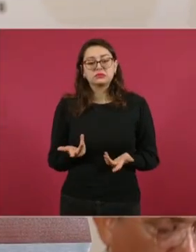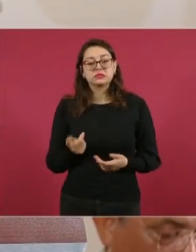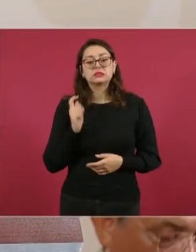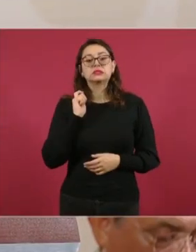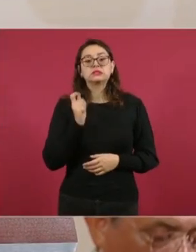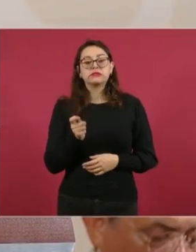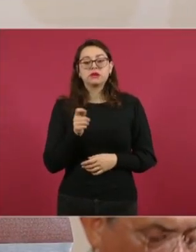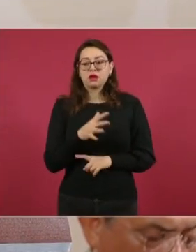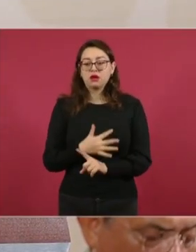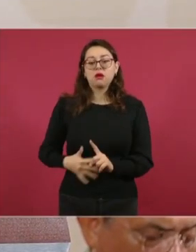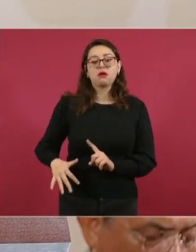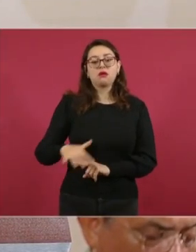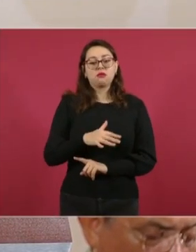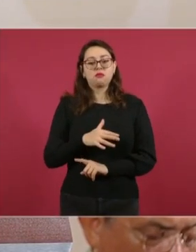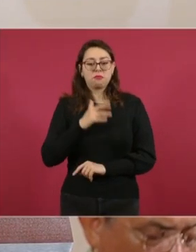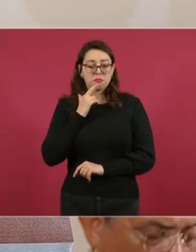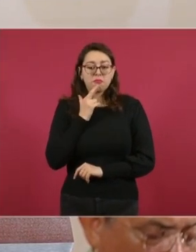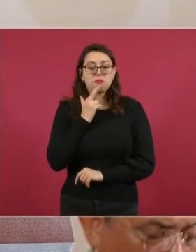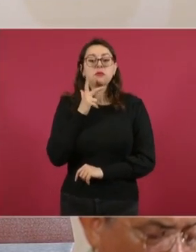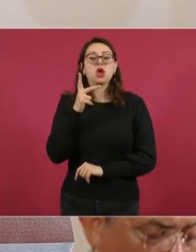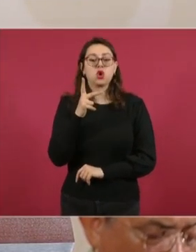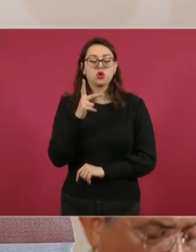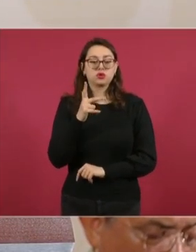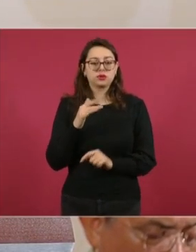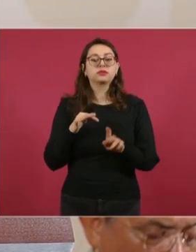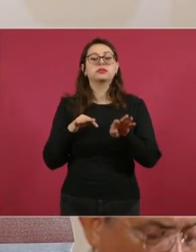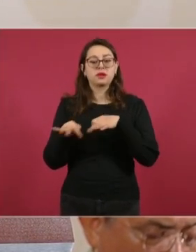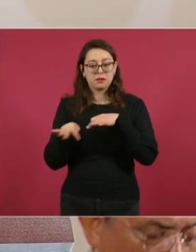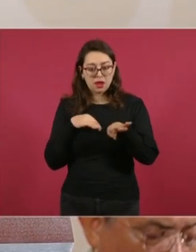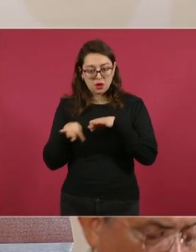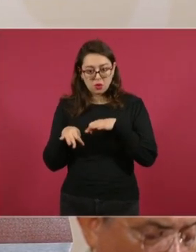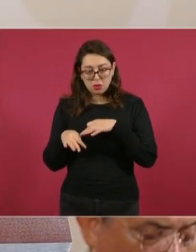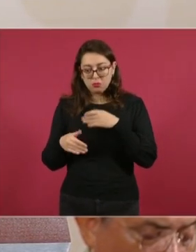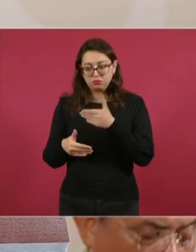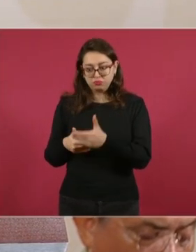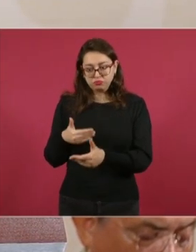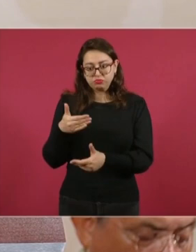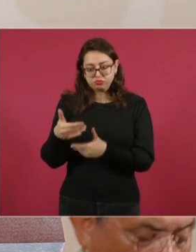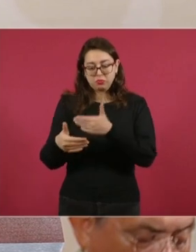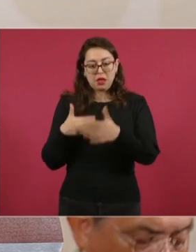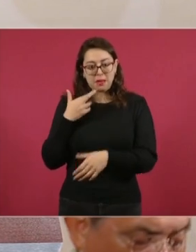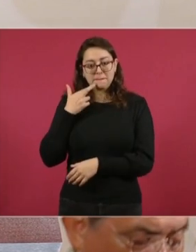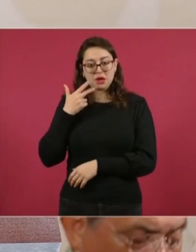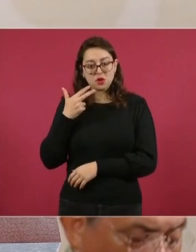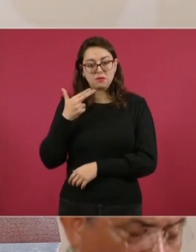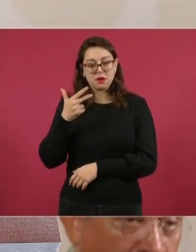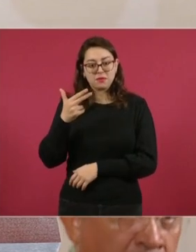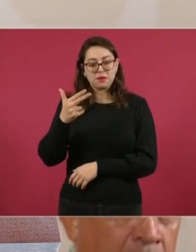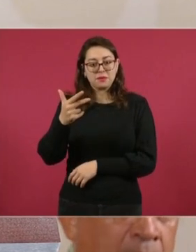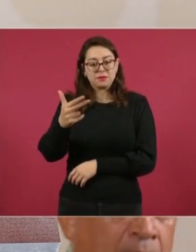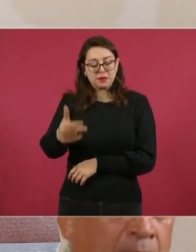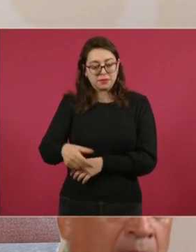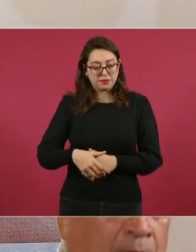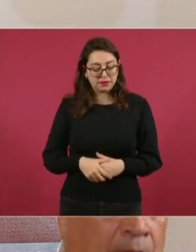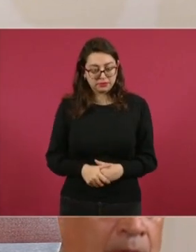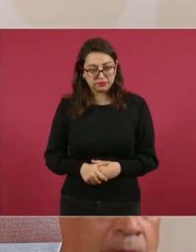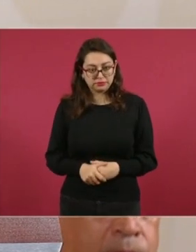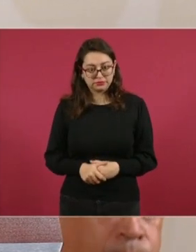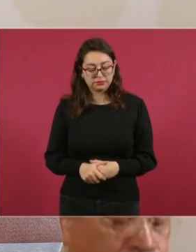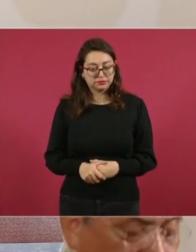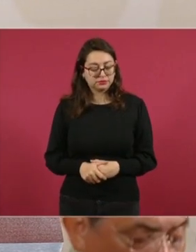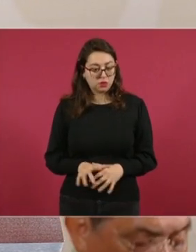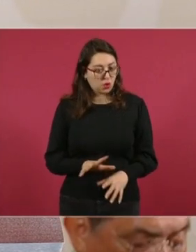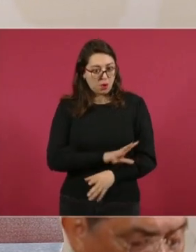situación laboral en